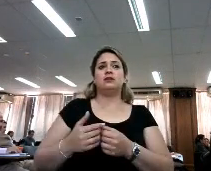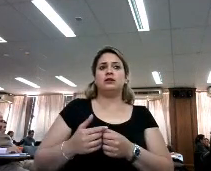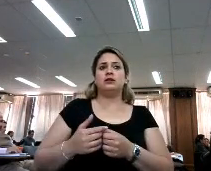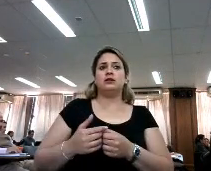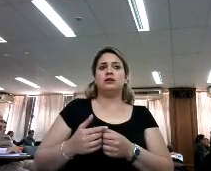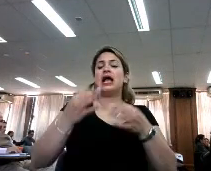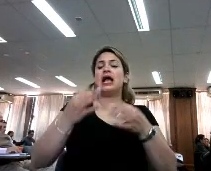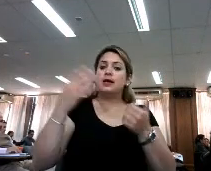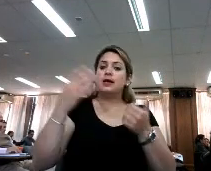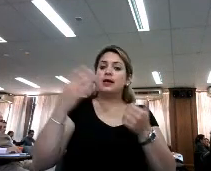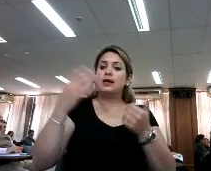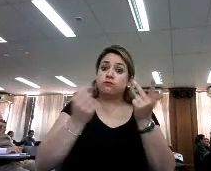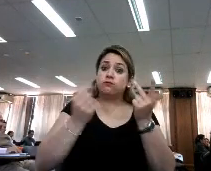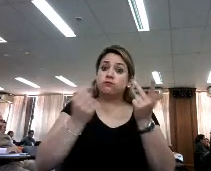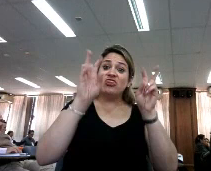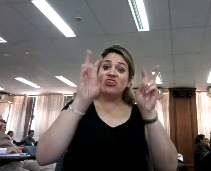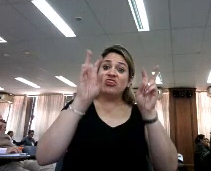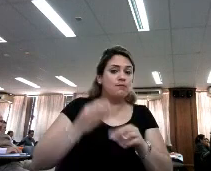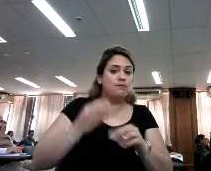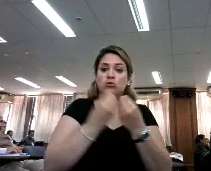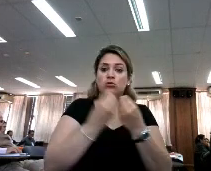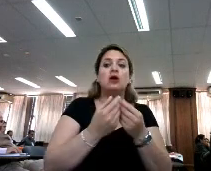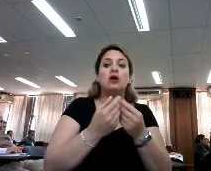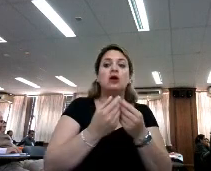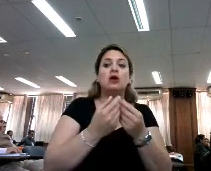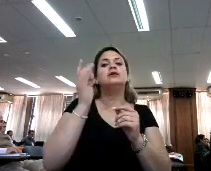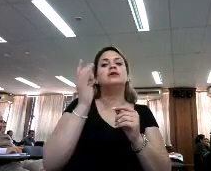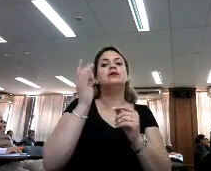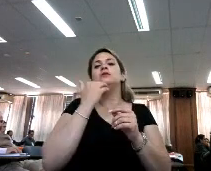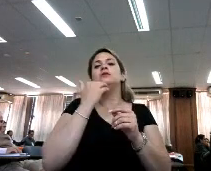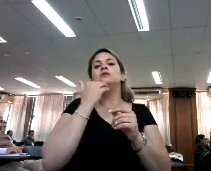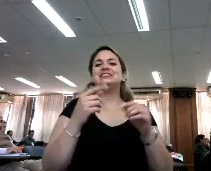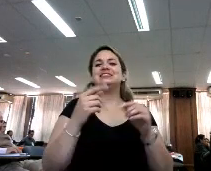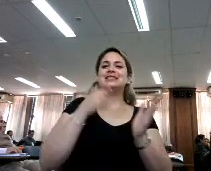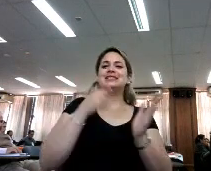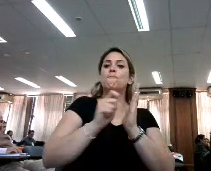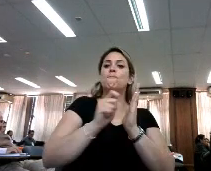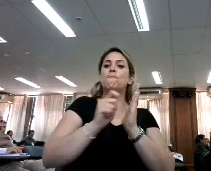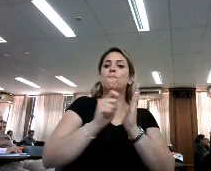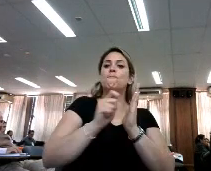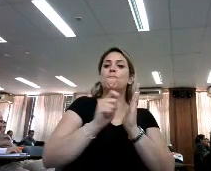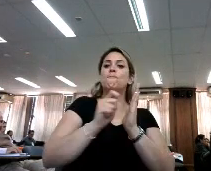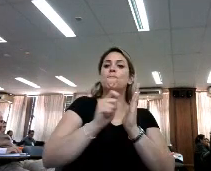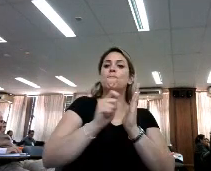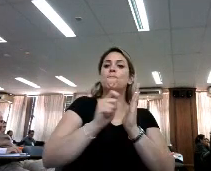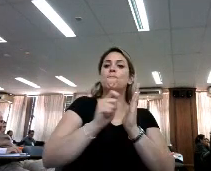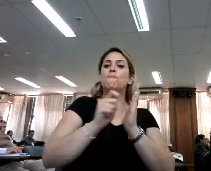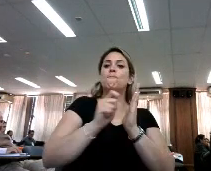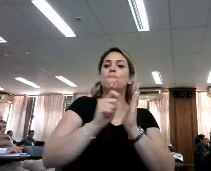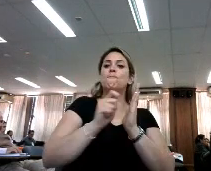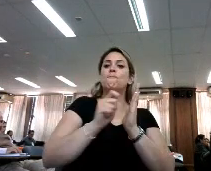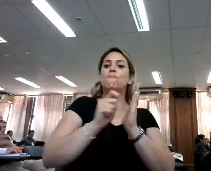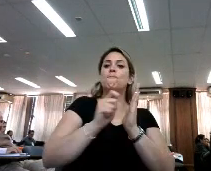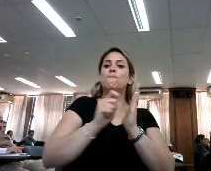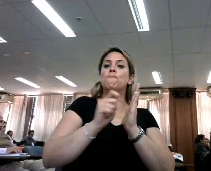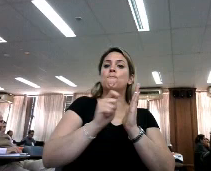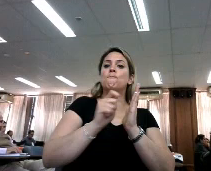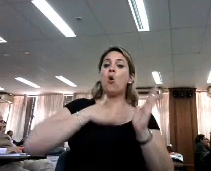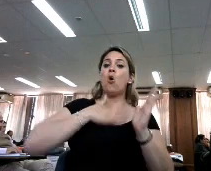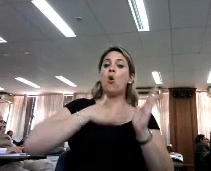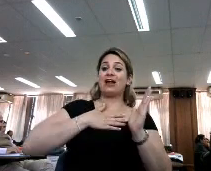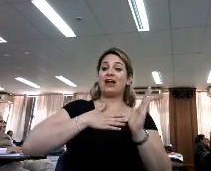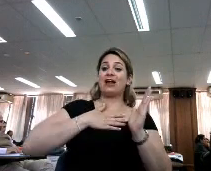todo tipo de contenido independientemente de que esté una monografía o independientemente también de que sea una